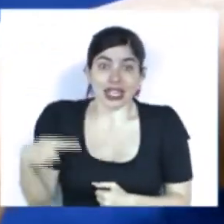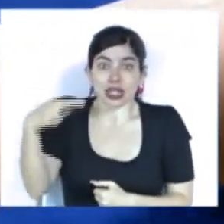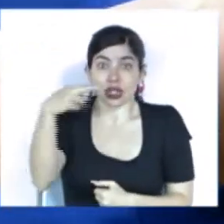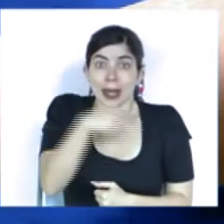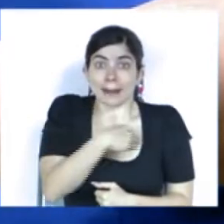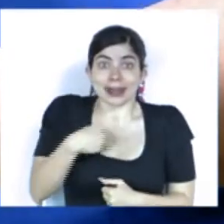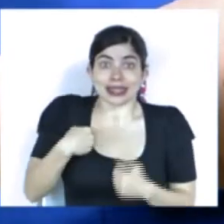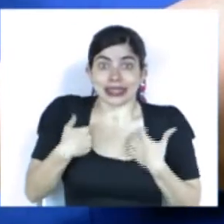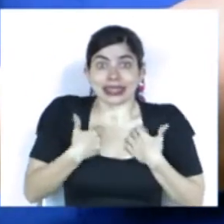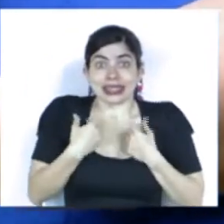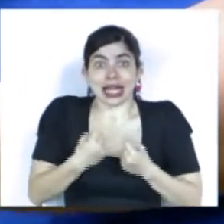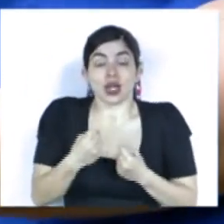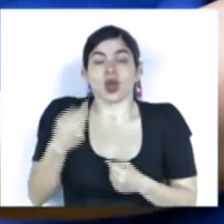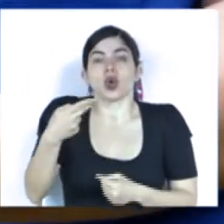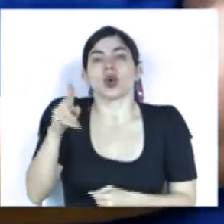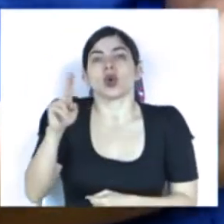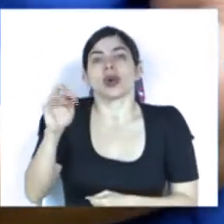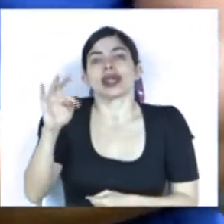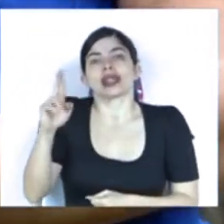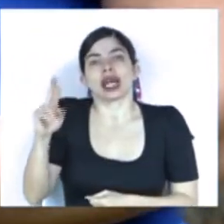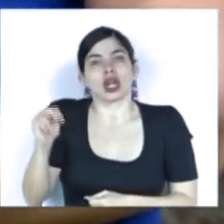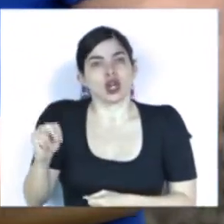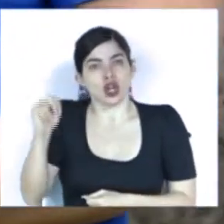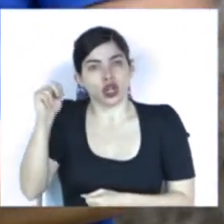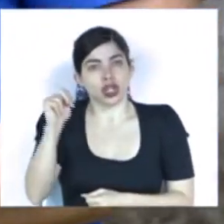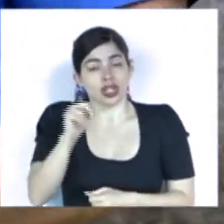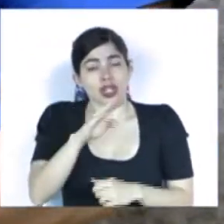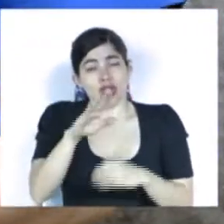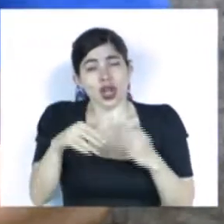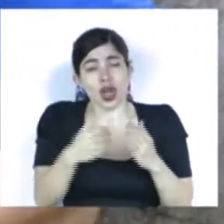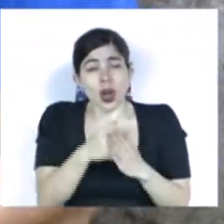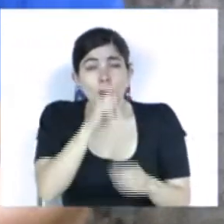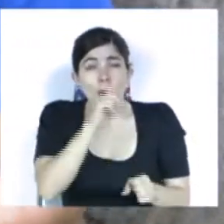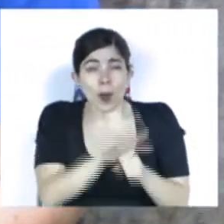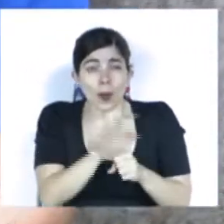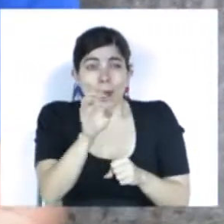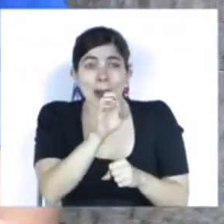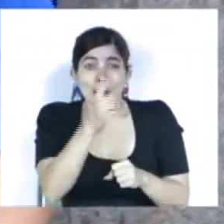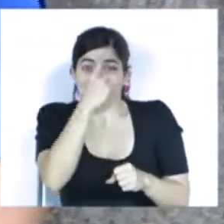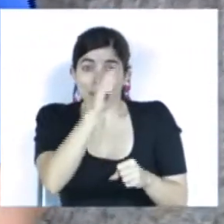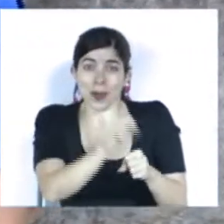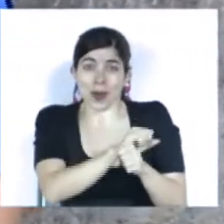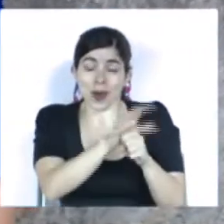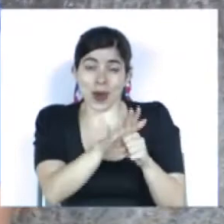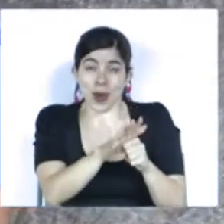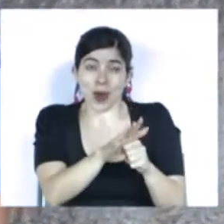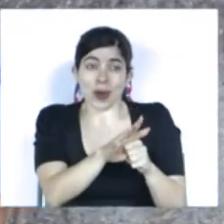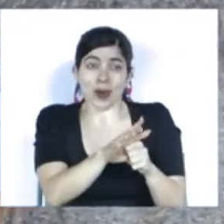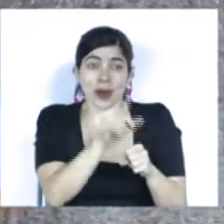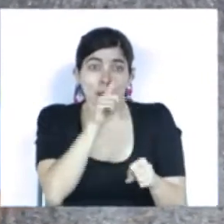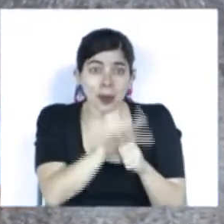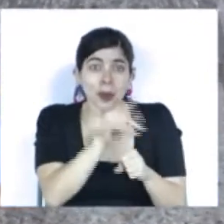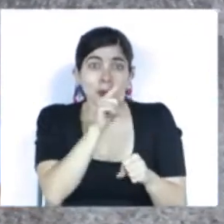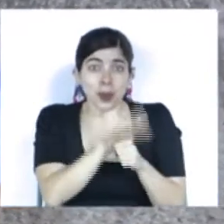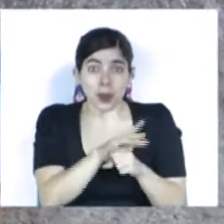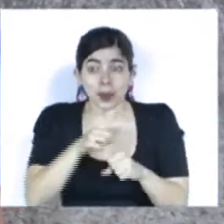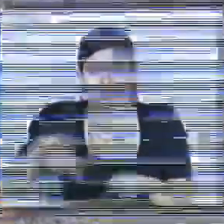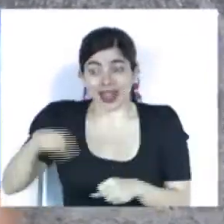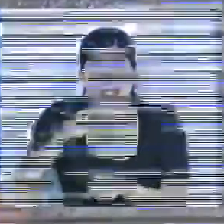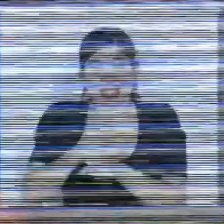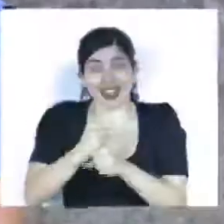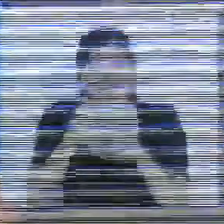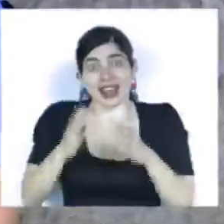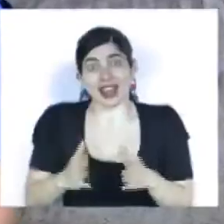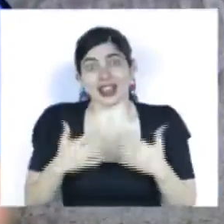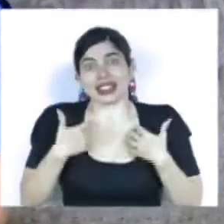Ministerio de Salud Huetar Norte. Todos los compromisos que la emergencia nacional por el COVID-19 ha significado para los funcionarios de